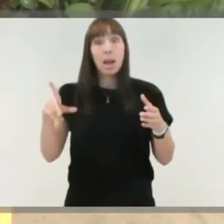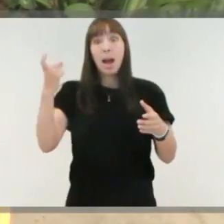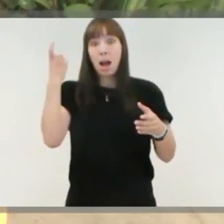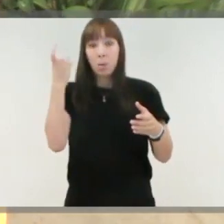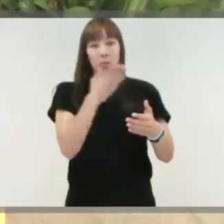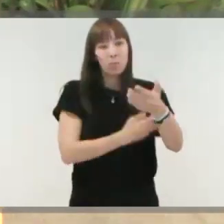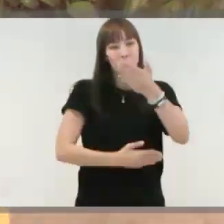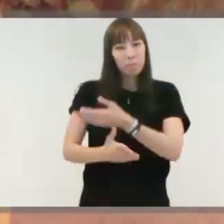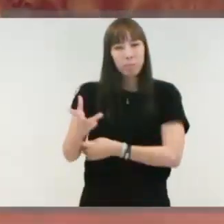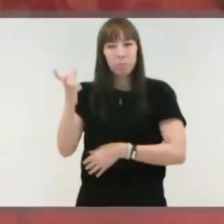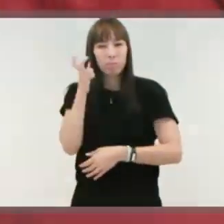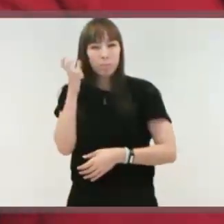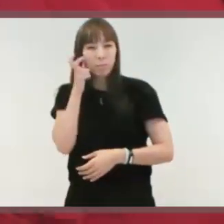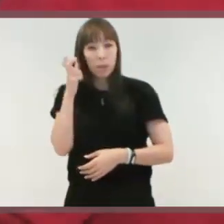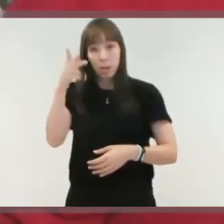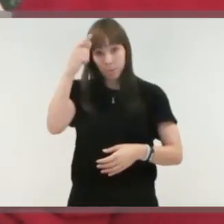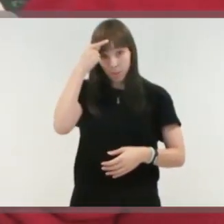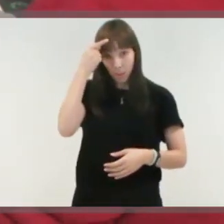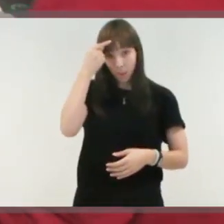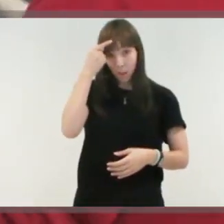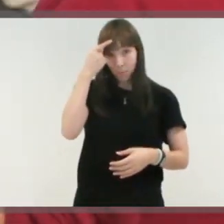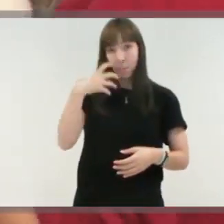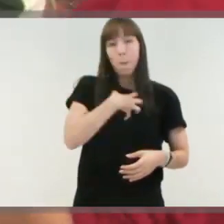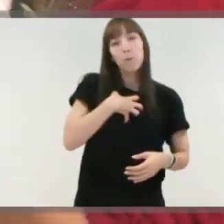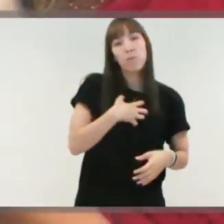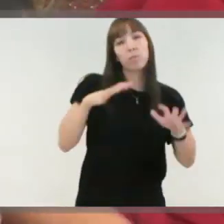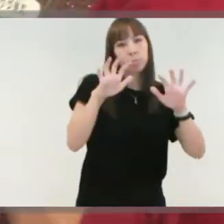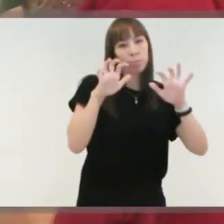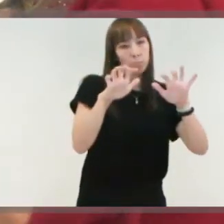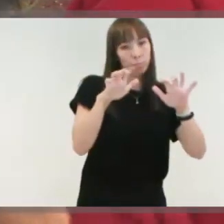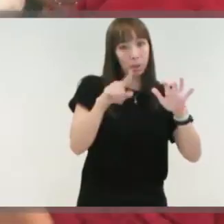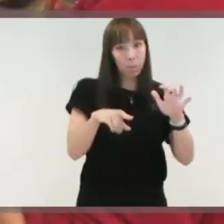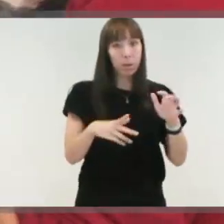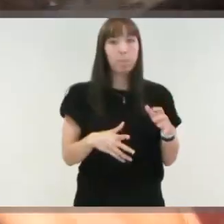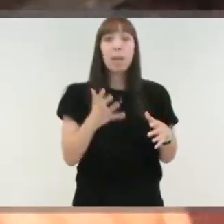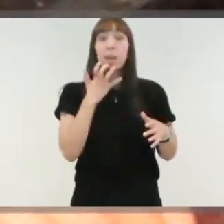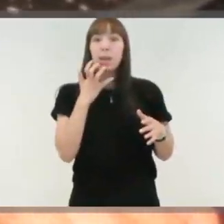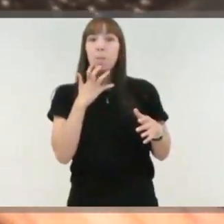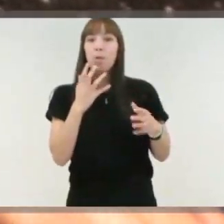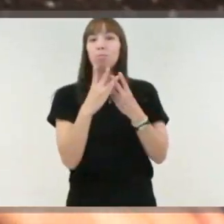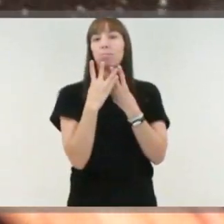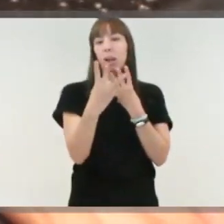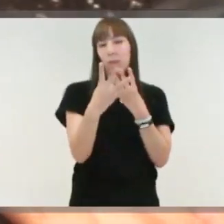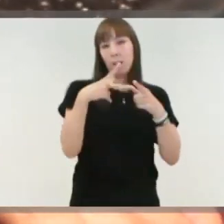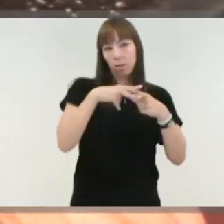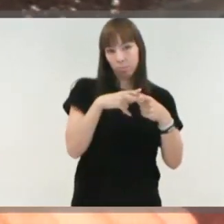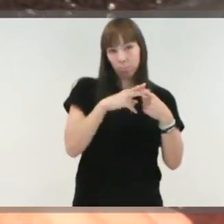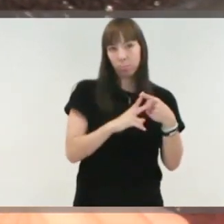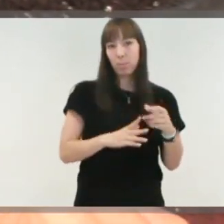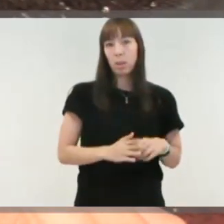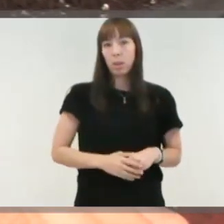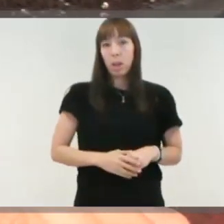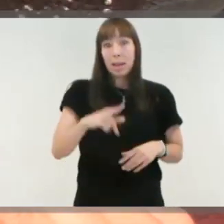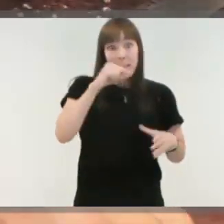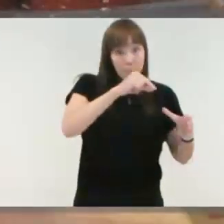discapacidad auditiva o psíquica aprenden una profesión. El taller de jardinería es uno de ellos. Hacemos desde poner